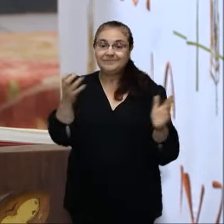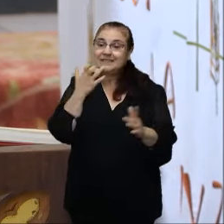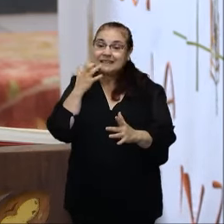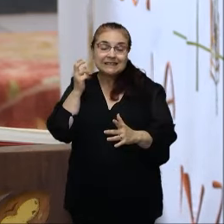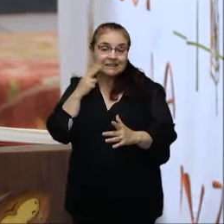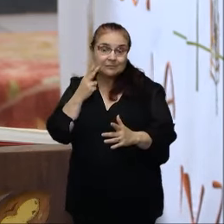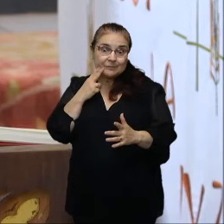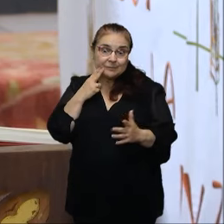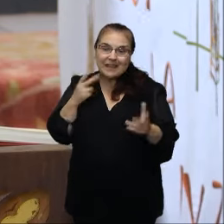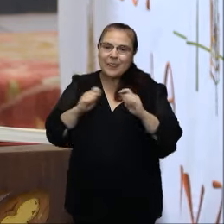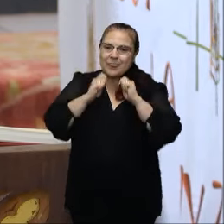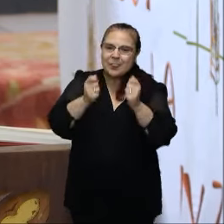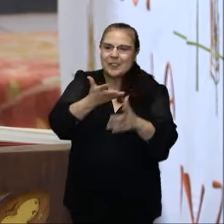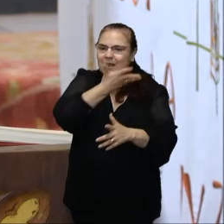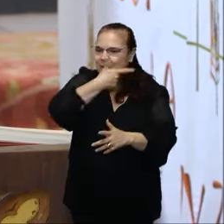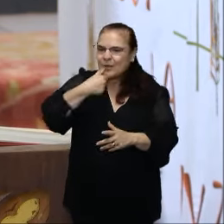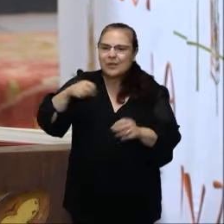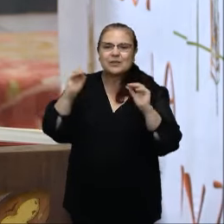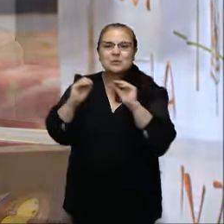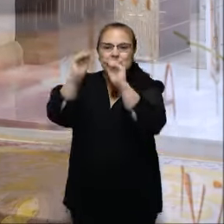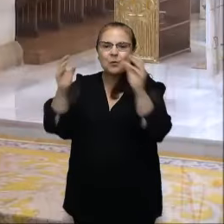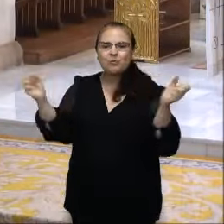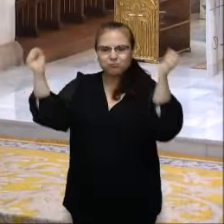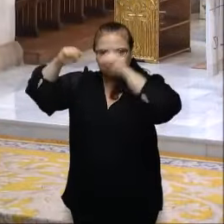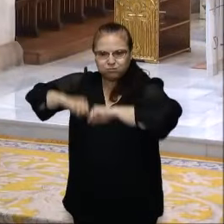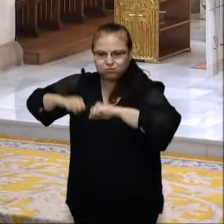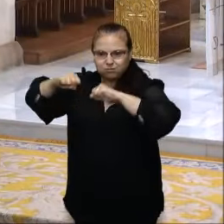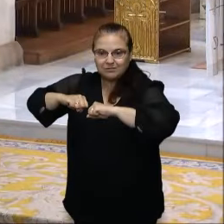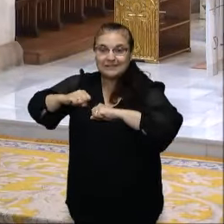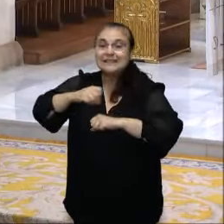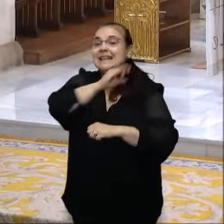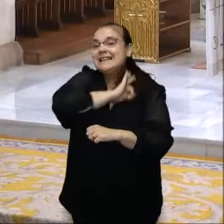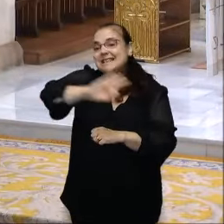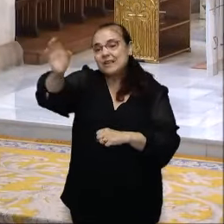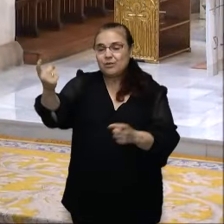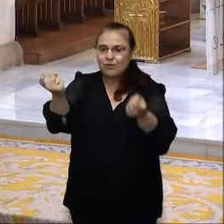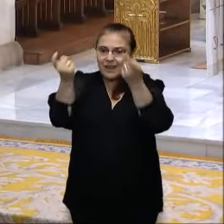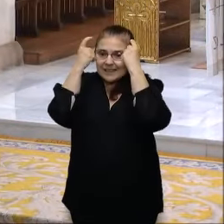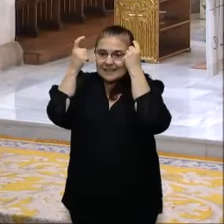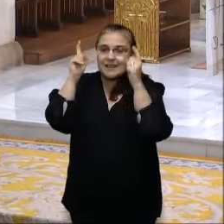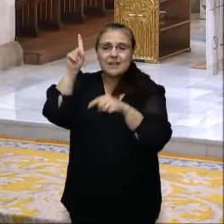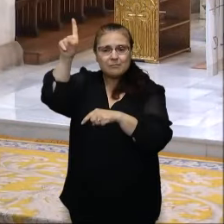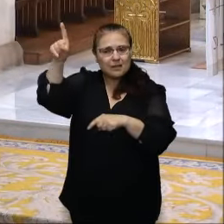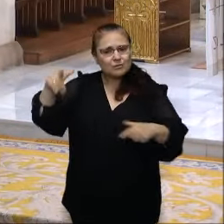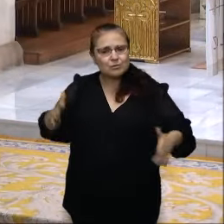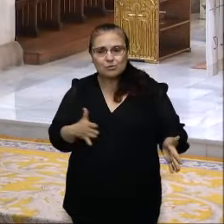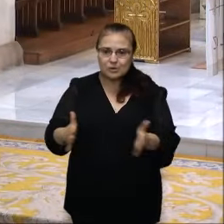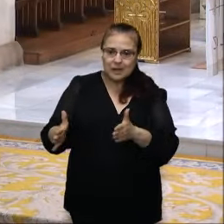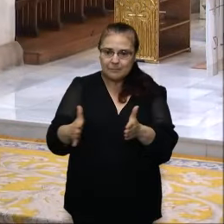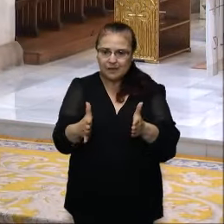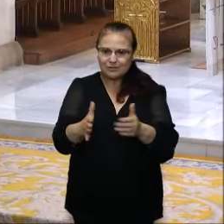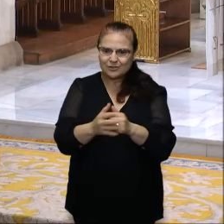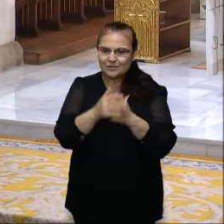y les da a conocer su alianza. Señor, enséñame tus caminos.